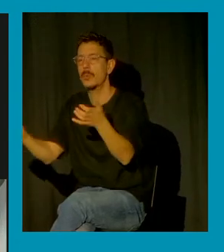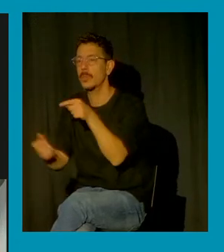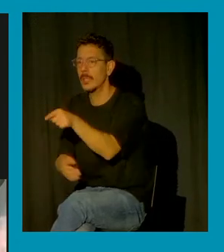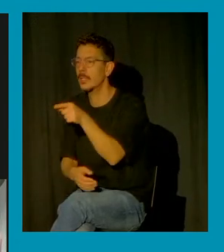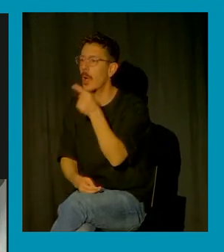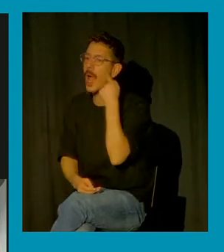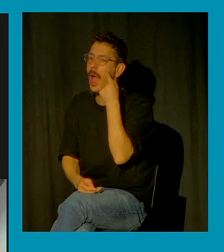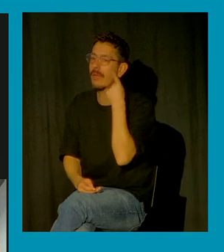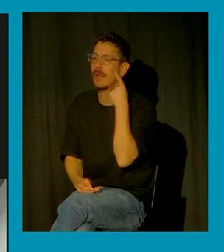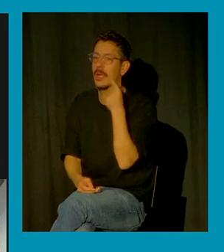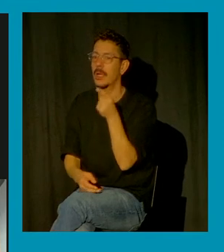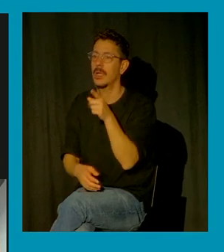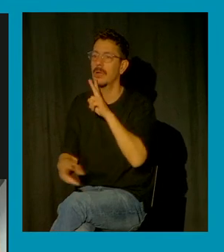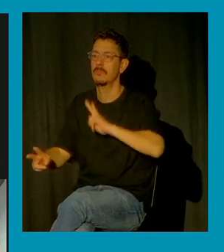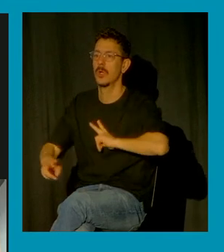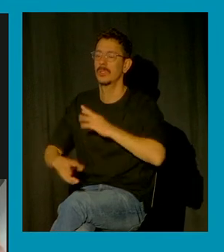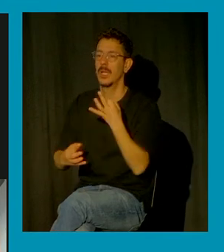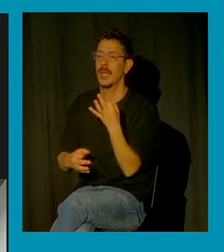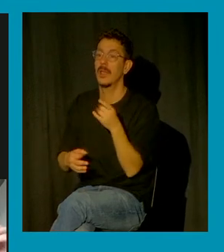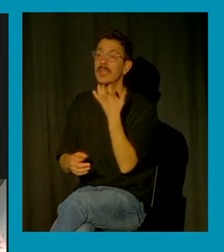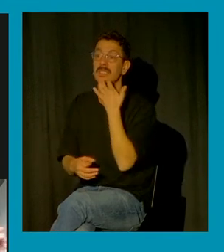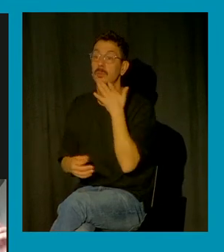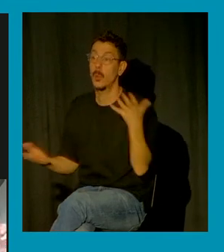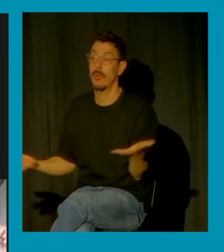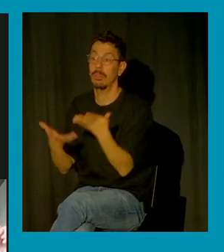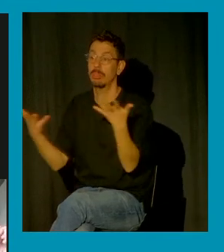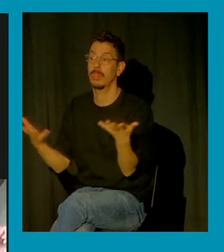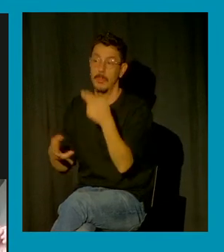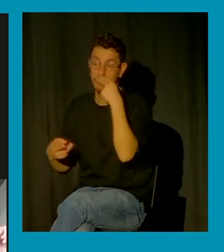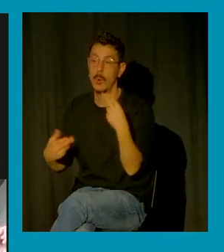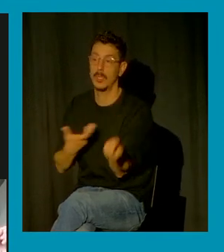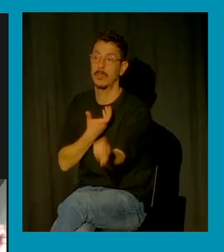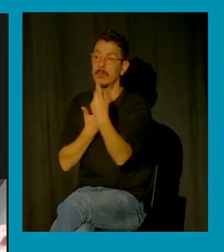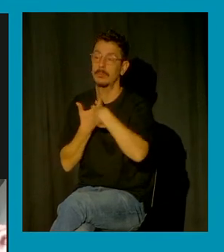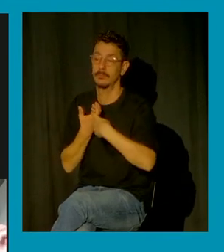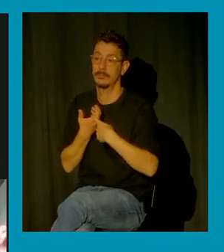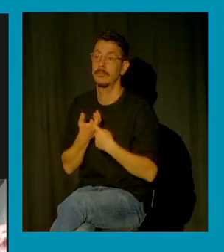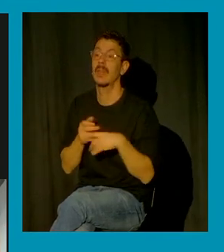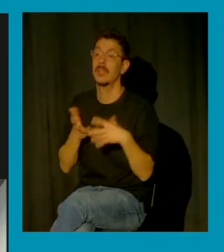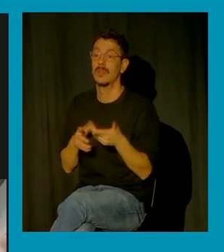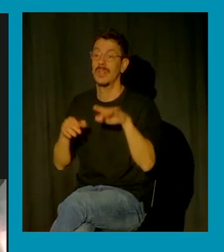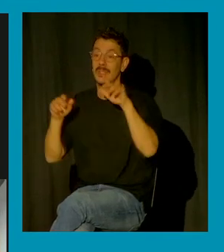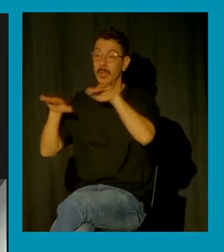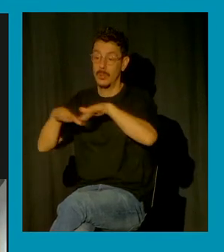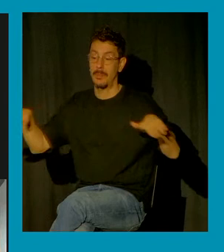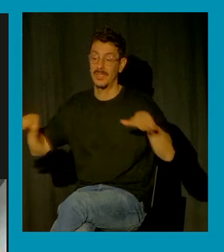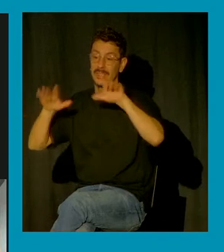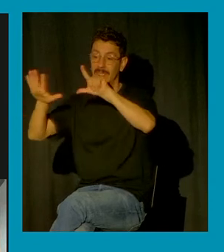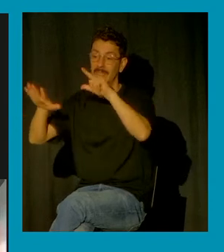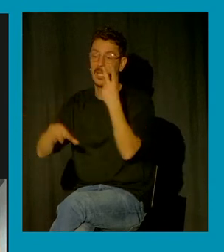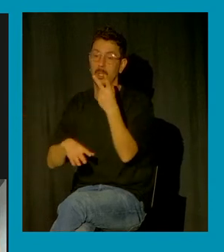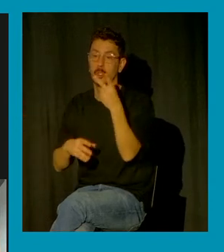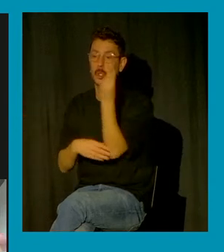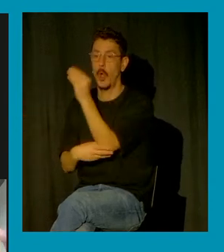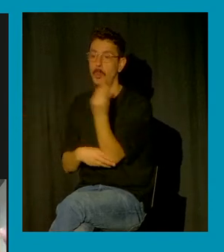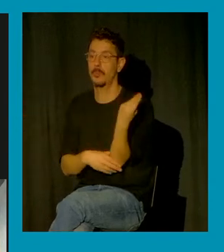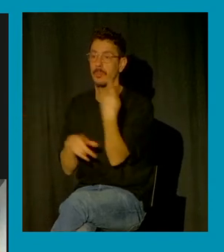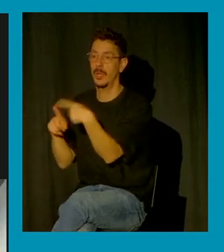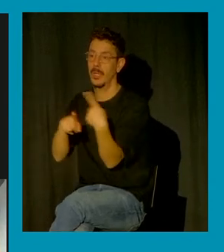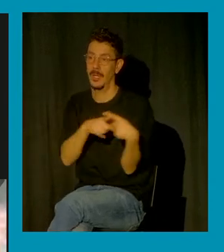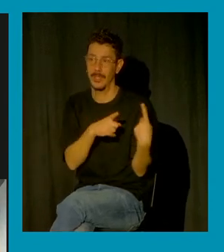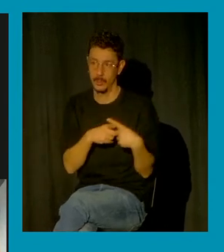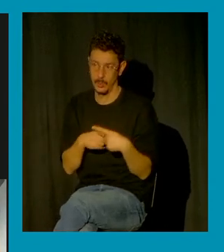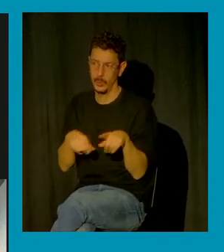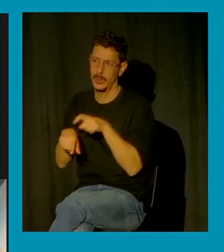público la opción de participar dentro del performance en una mesa pone 72 objetos había objetos de todo